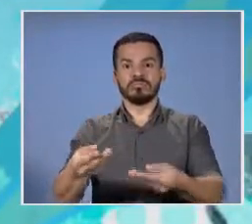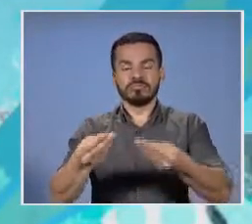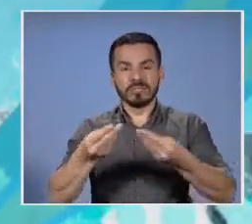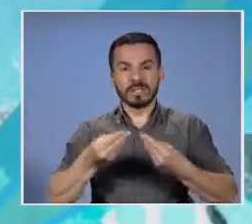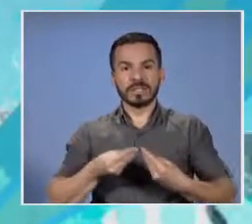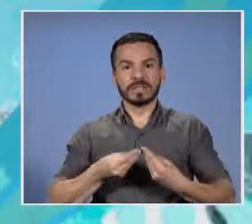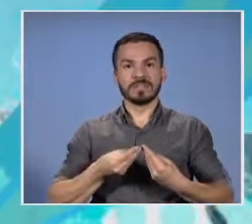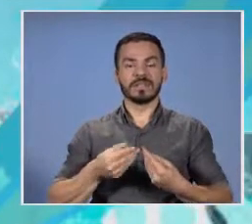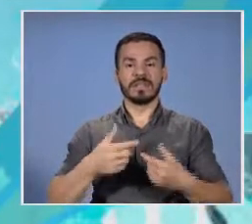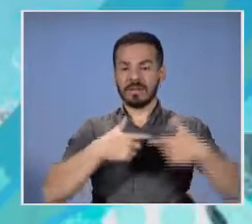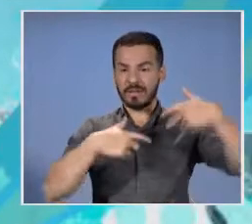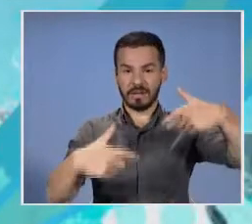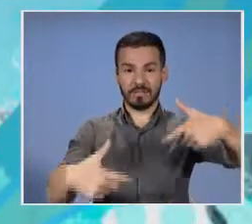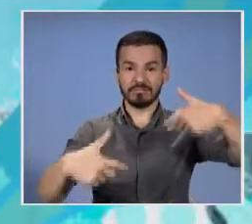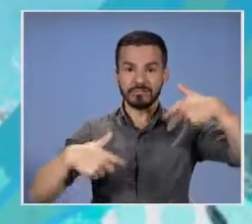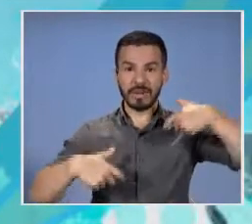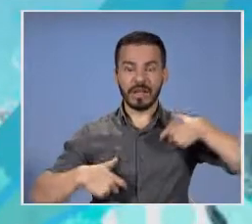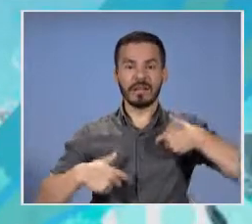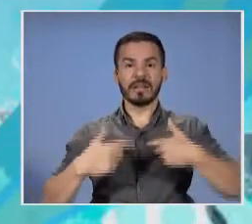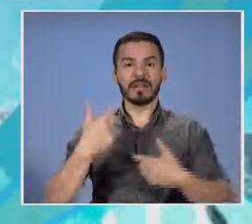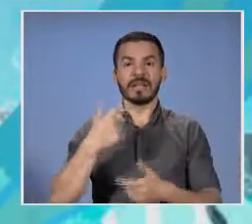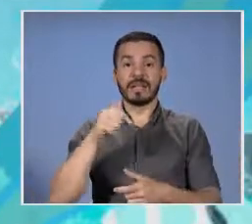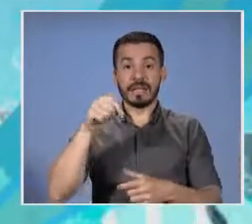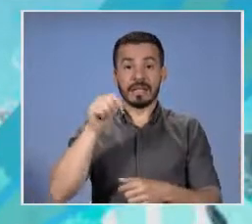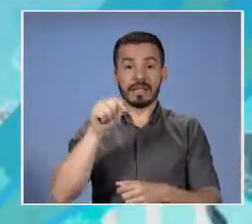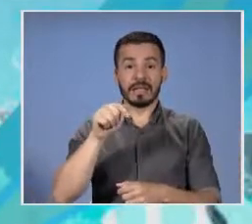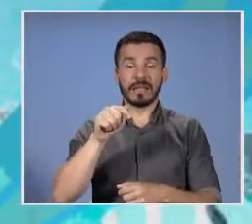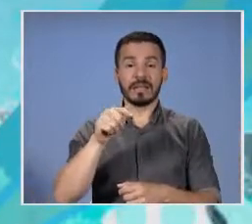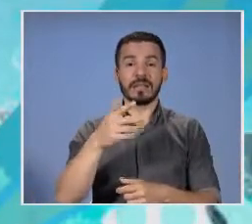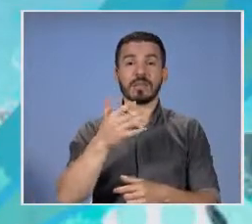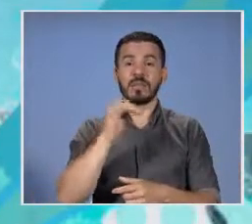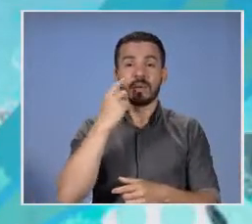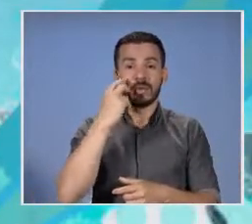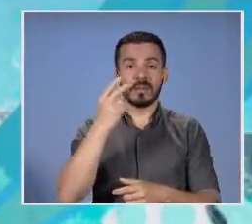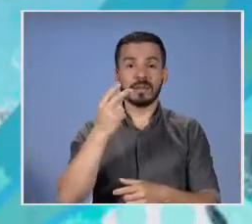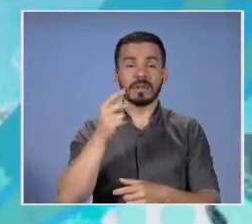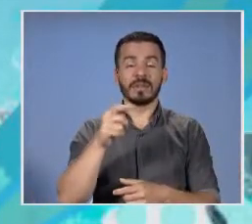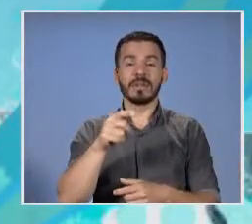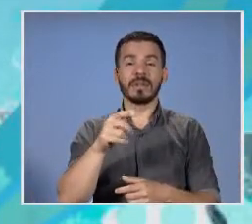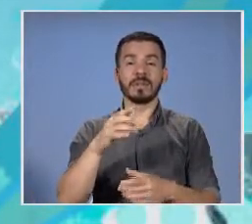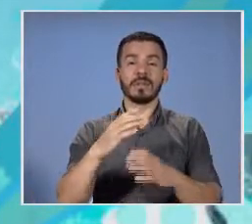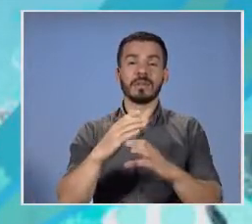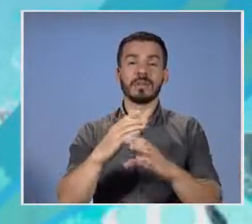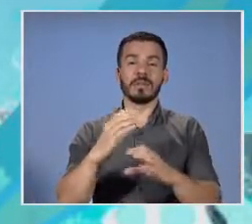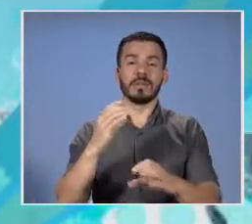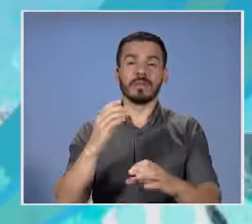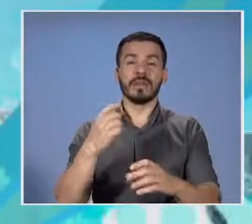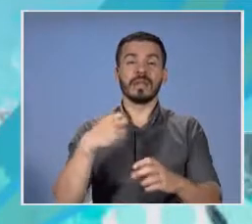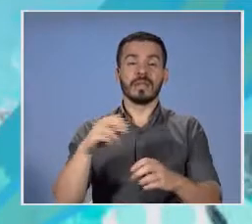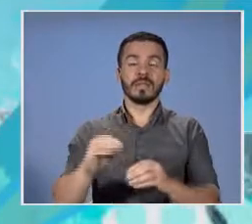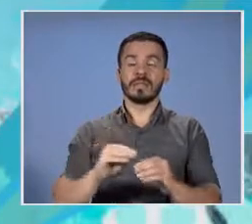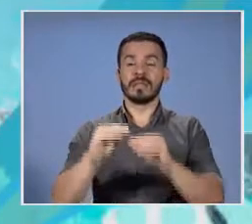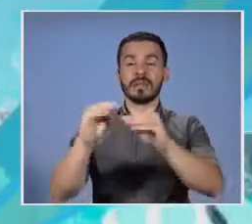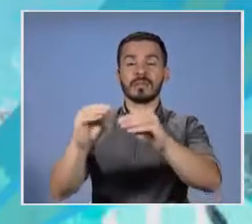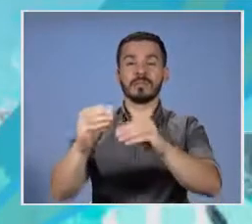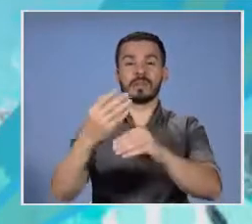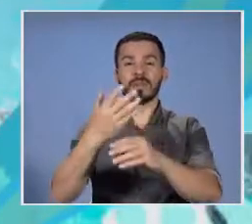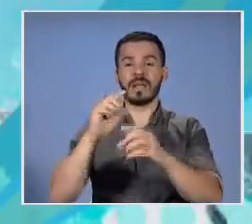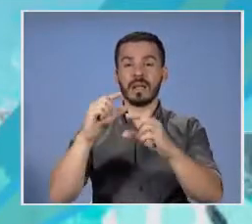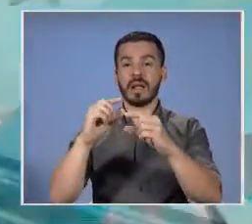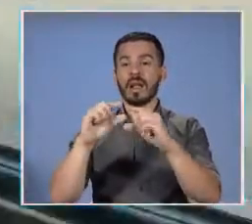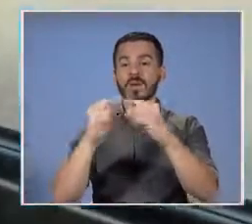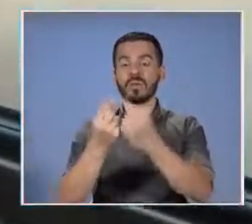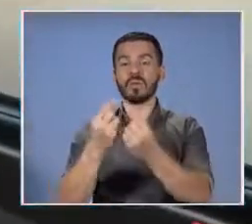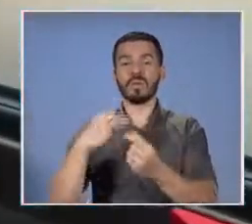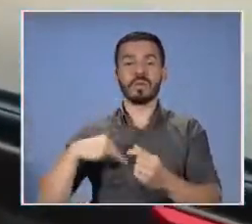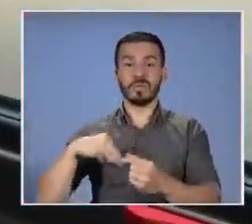pues, la banda presidencial. Este, como vemos, es el que transporta al gabinete y